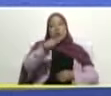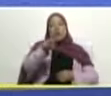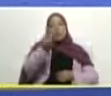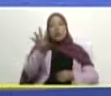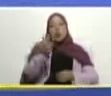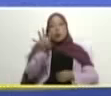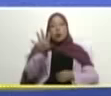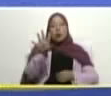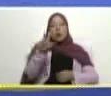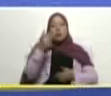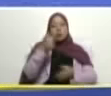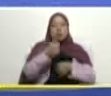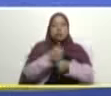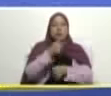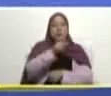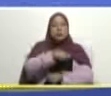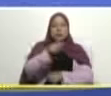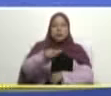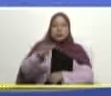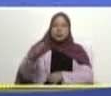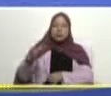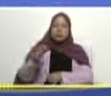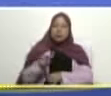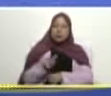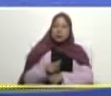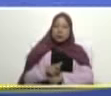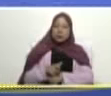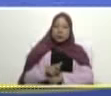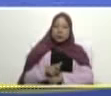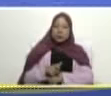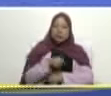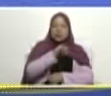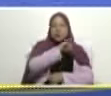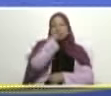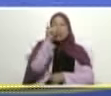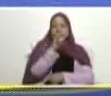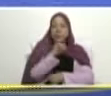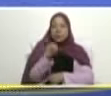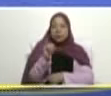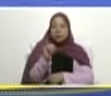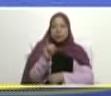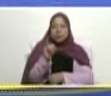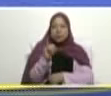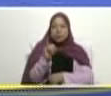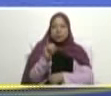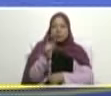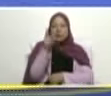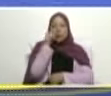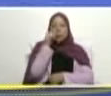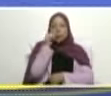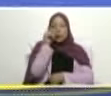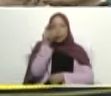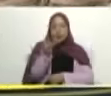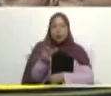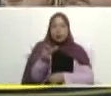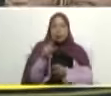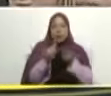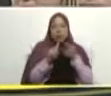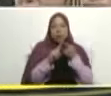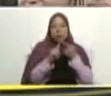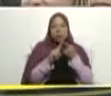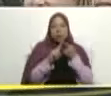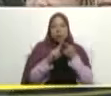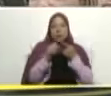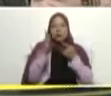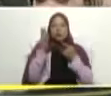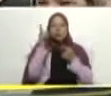y apóstolas en el Zulia Néstor Reverol te vas para el Zulia como